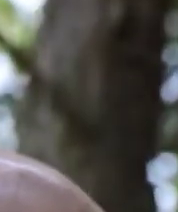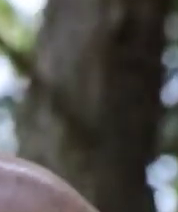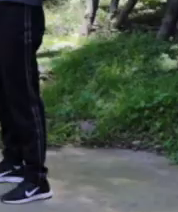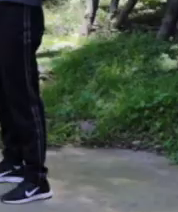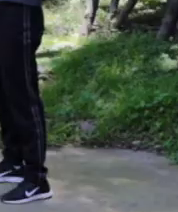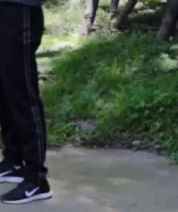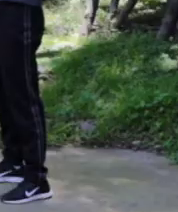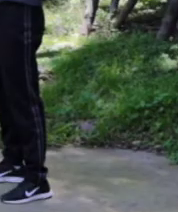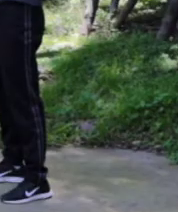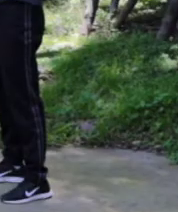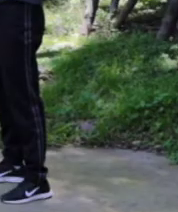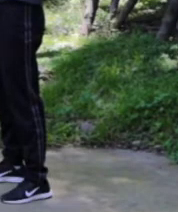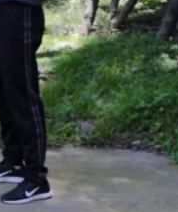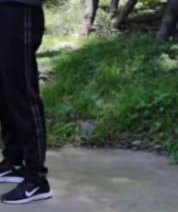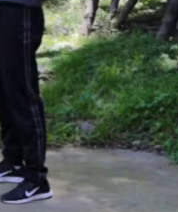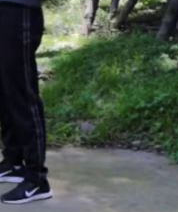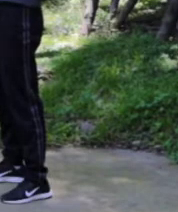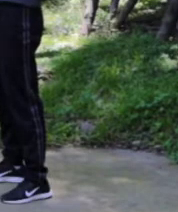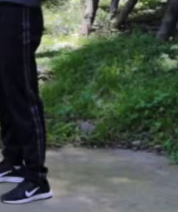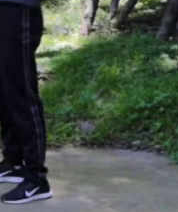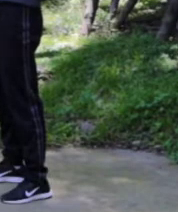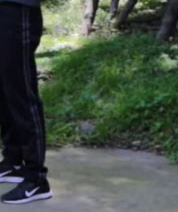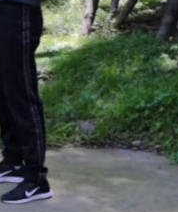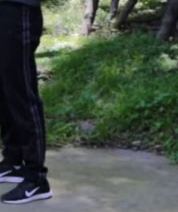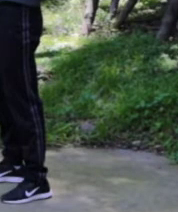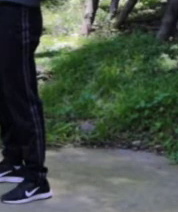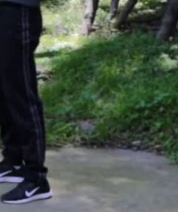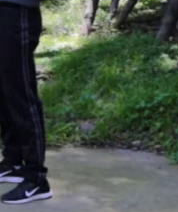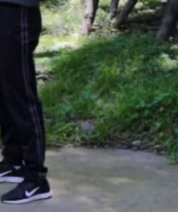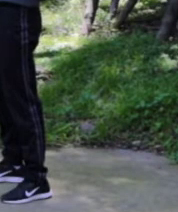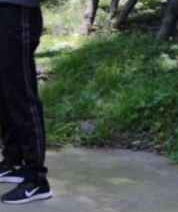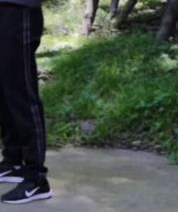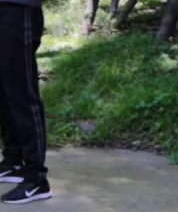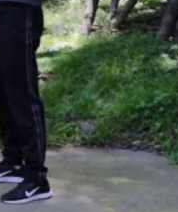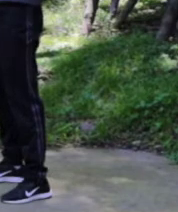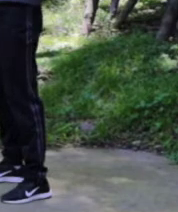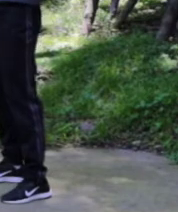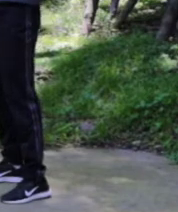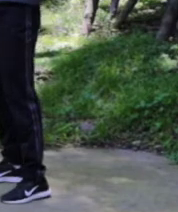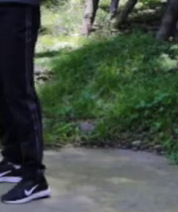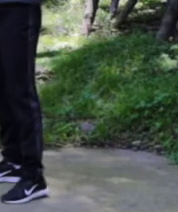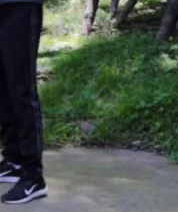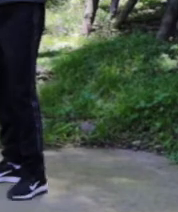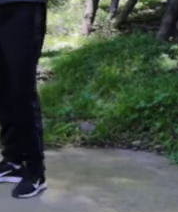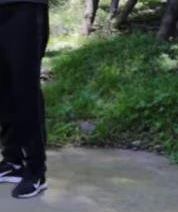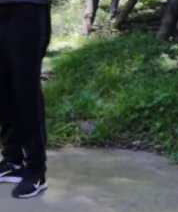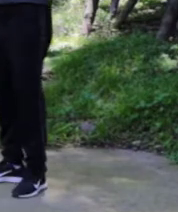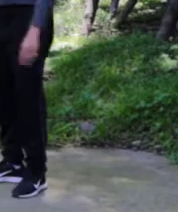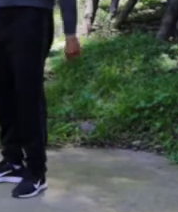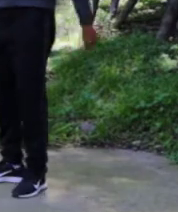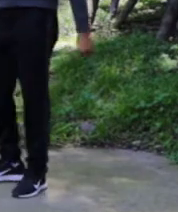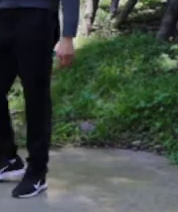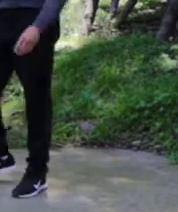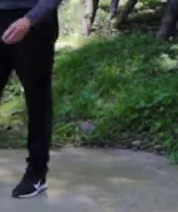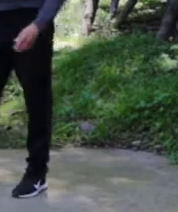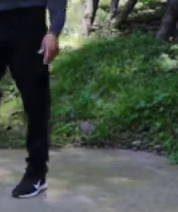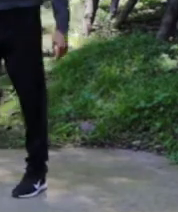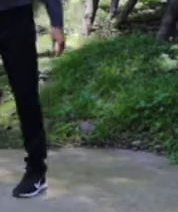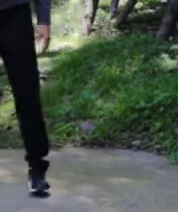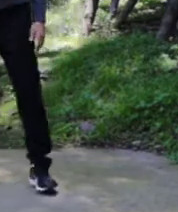bien, perfecto, exacto, así es, así es. Ok, perfecto. Ahora vamos a hacer la demostración.